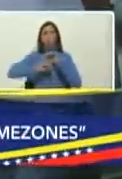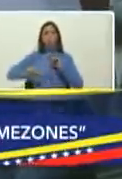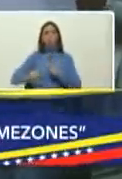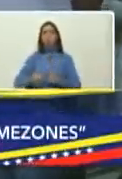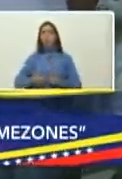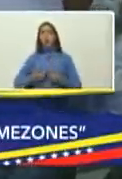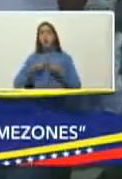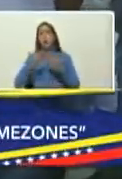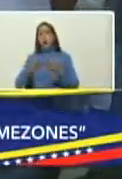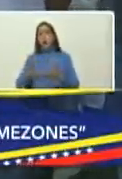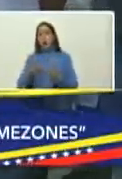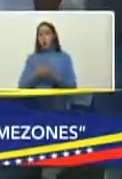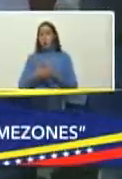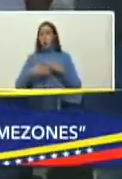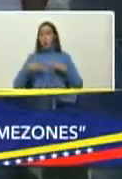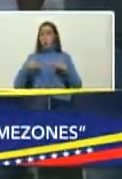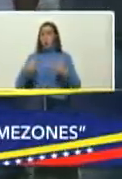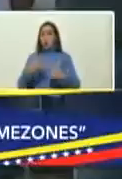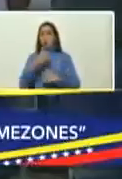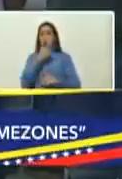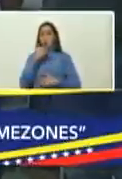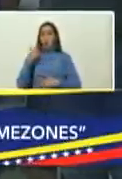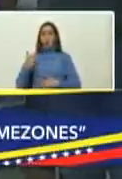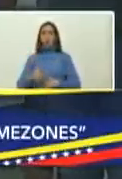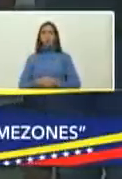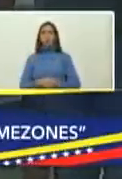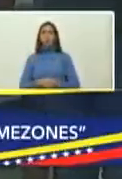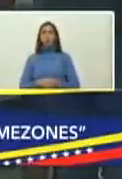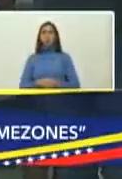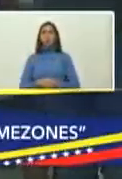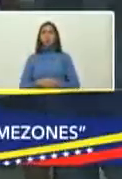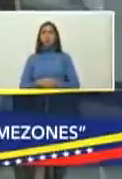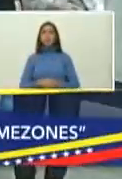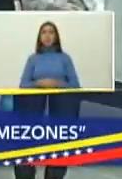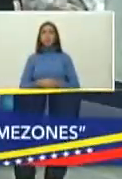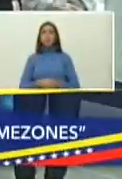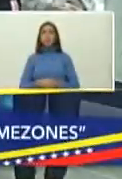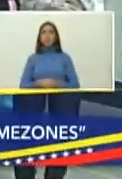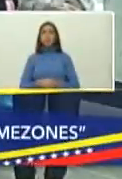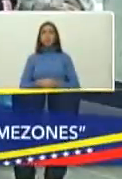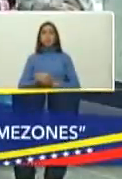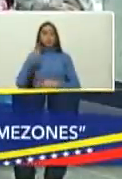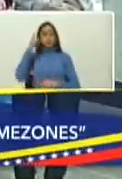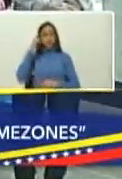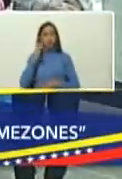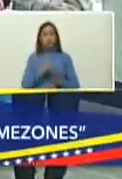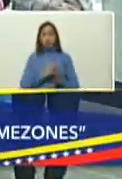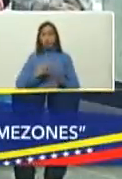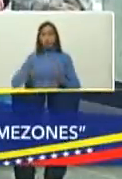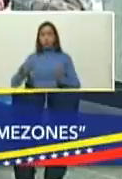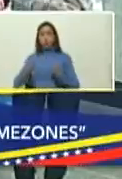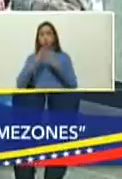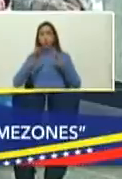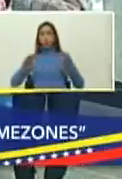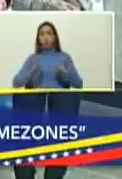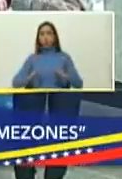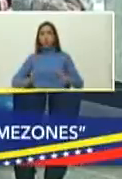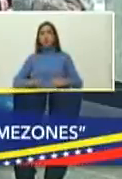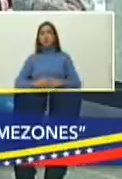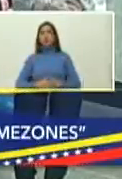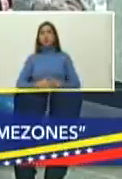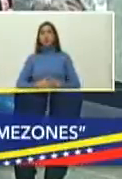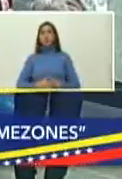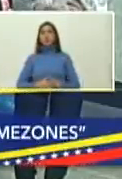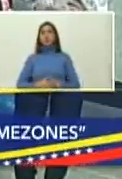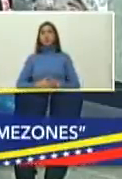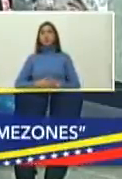garantizar pues su salud en este marco de estos días que nos vienen dicembrino Beatriz si